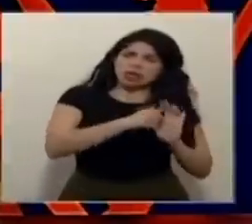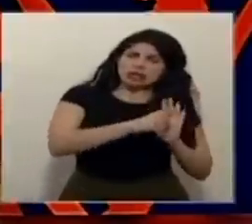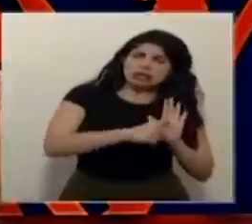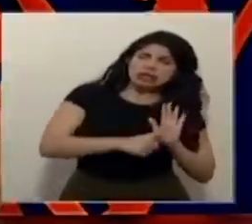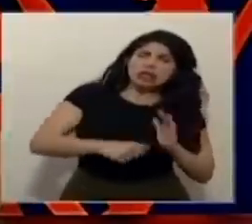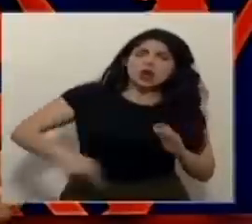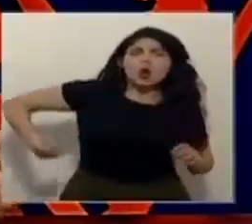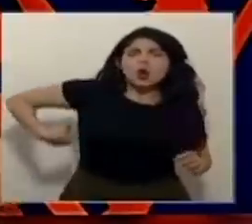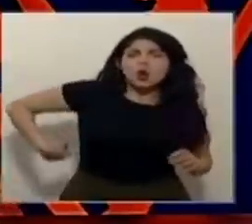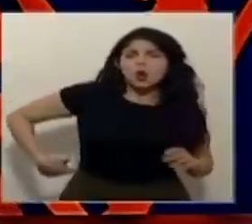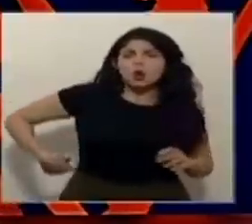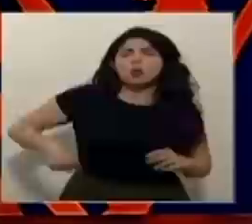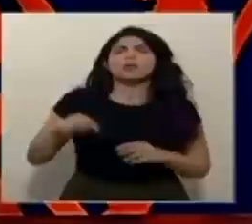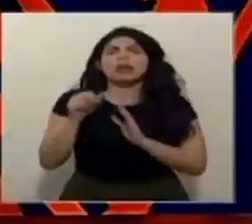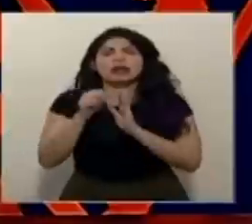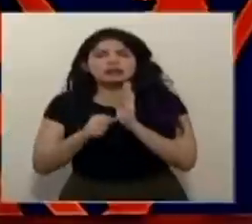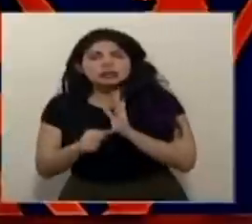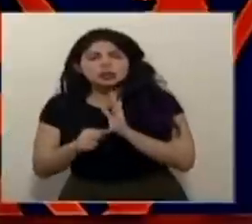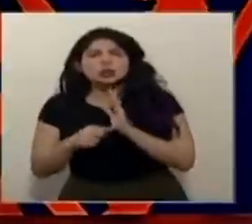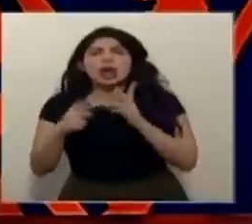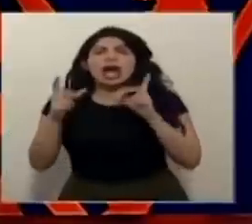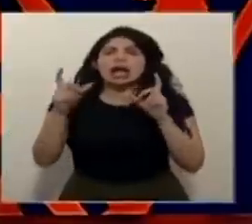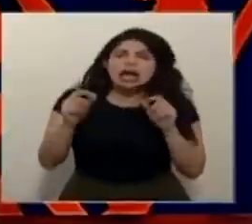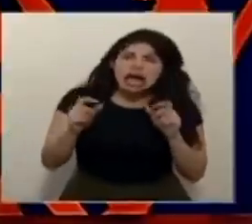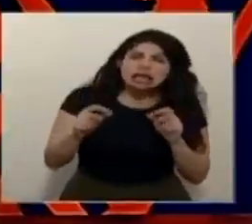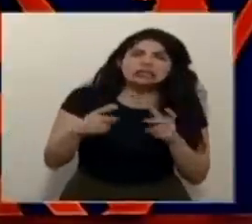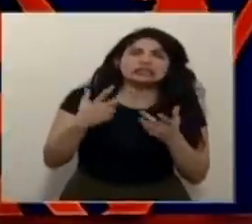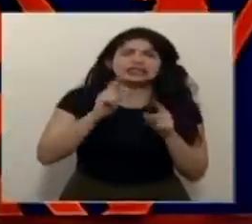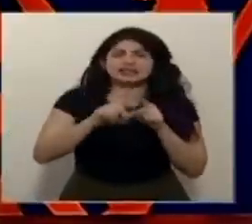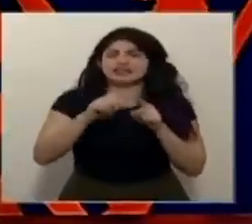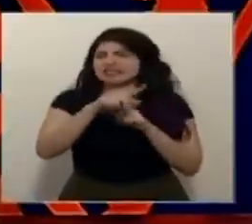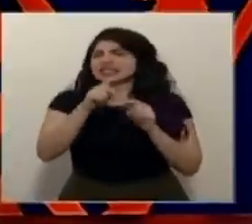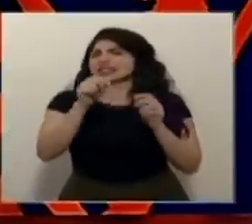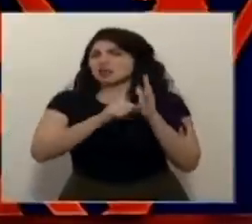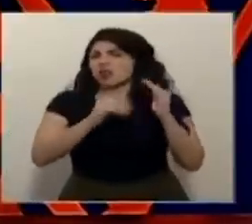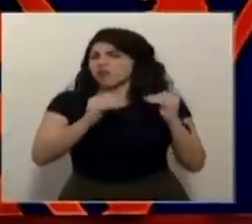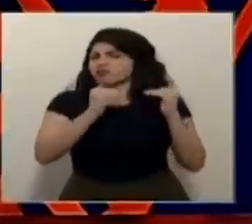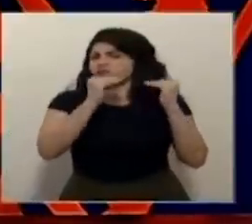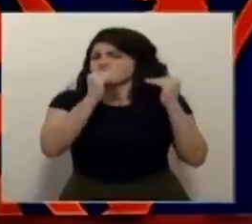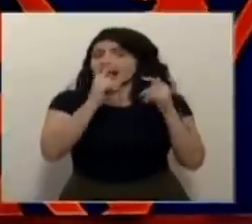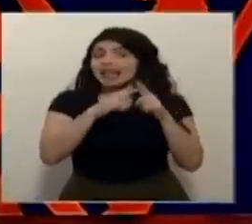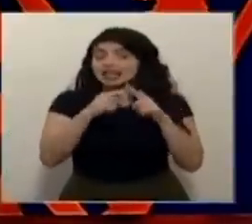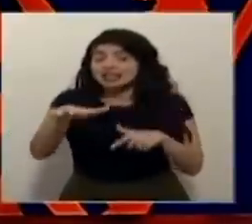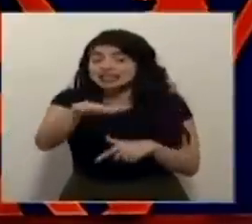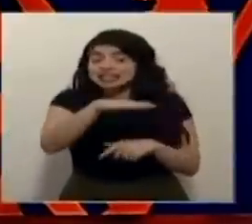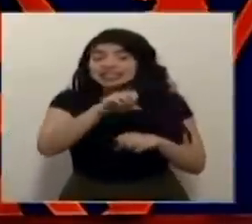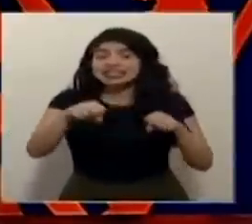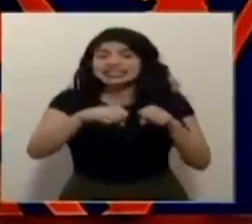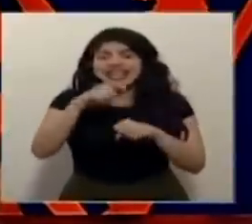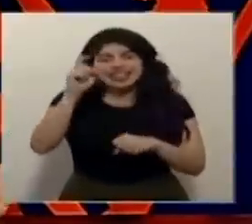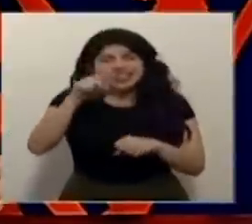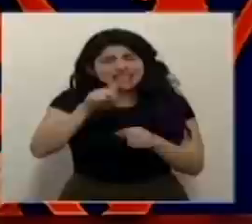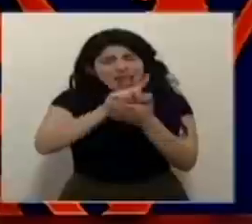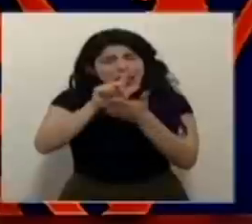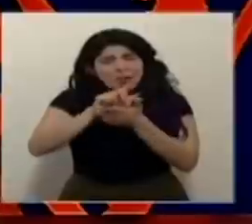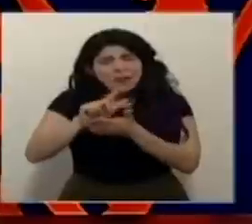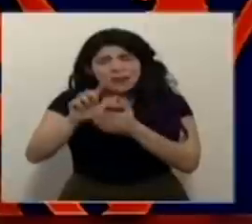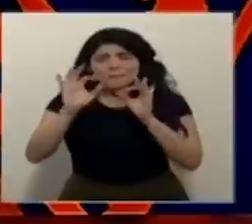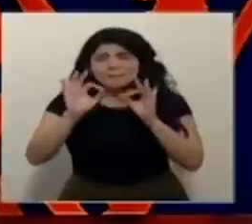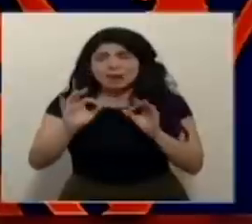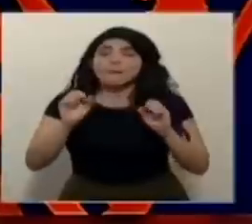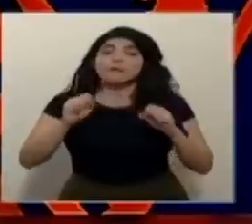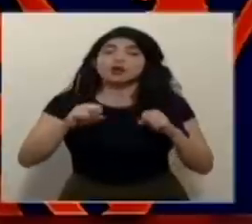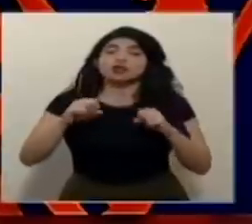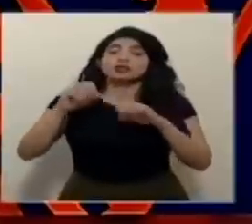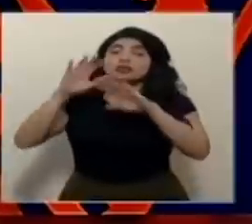cirugías de columna, cirugías de cáncer. Entonces, tenemos que limpiar esas salas muy, muy bien, y probablemente va haber que cambiar